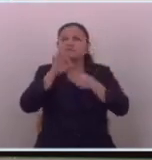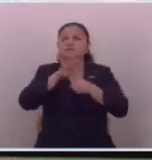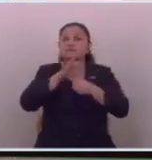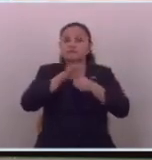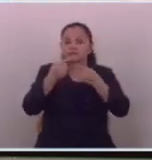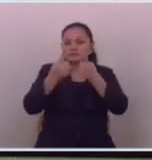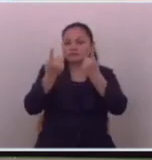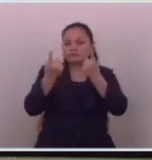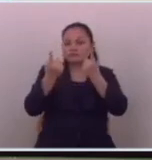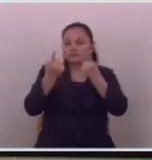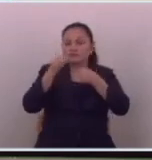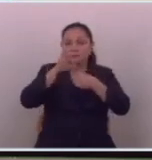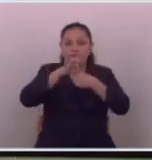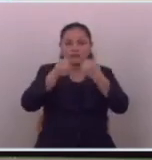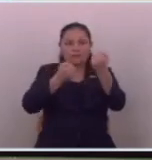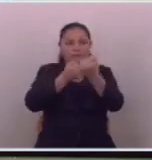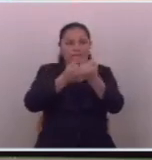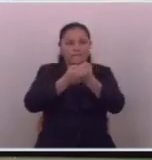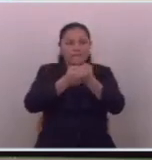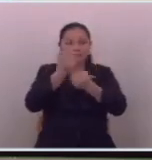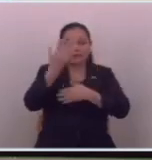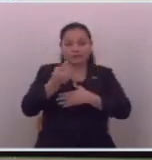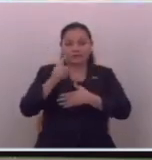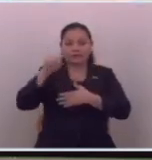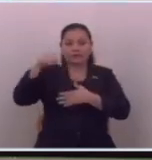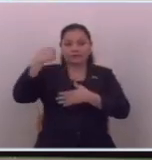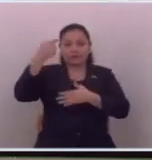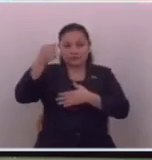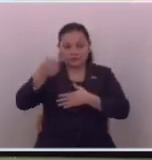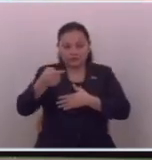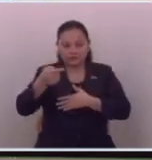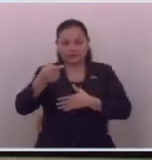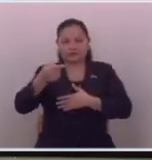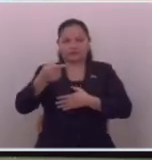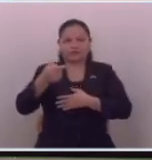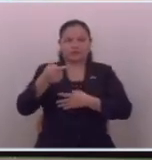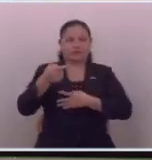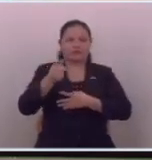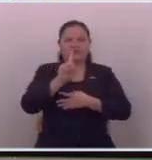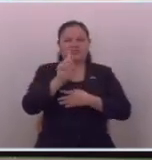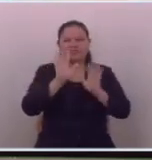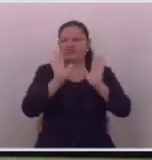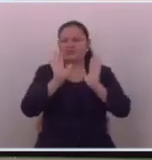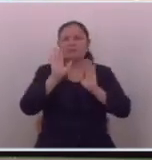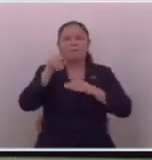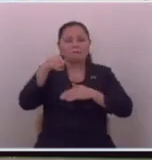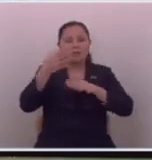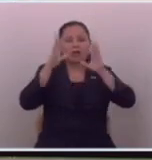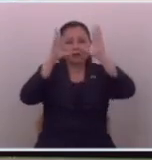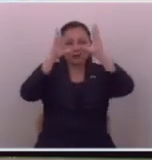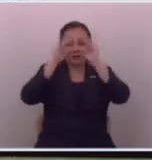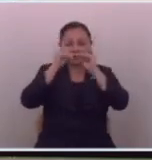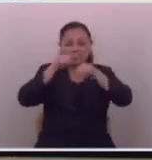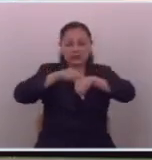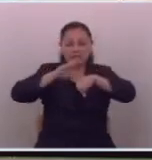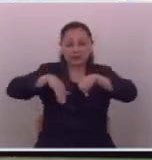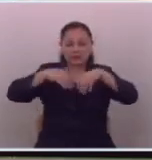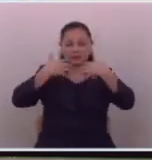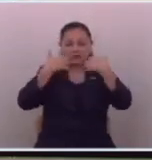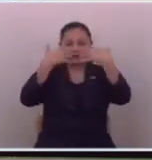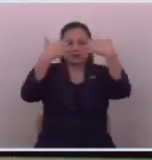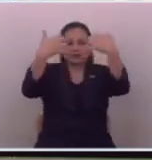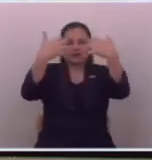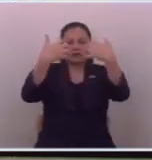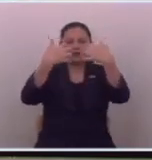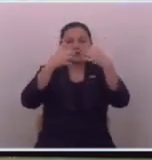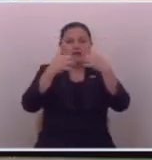votar en contra y quiénes van a votar a favor y que el día de mañana van a sacar no mejor más noche después de que terminemos esta plenaria van